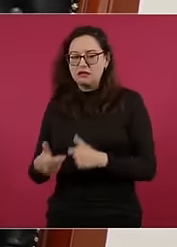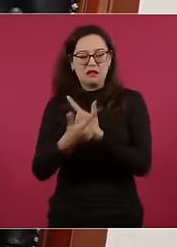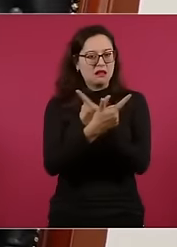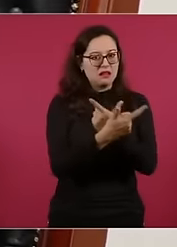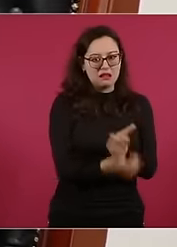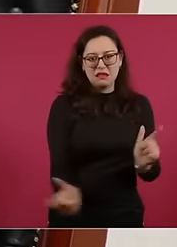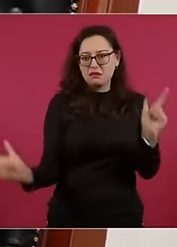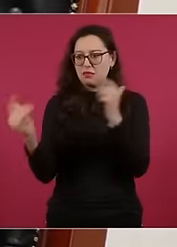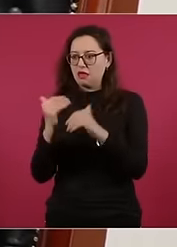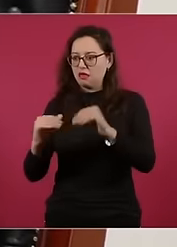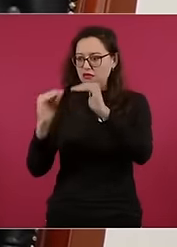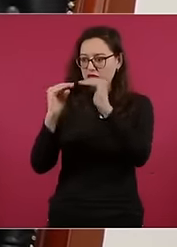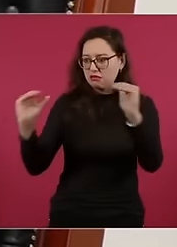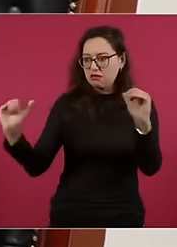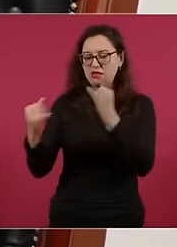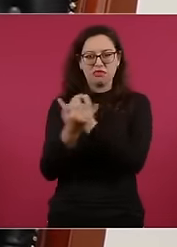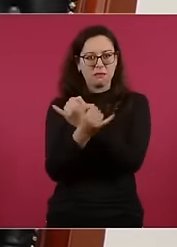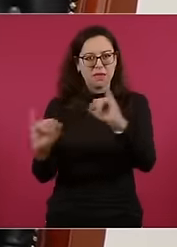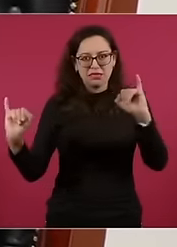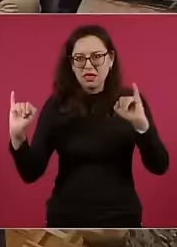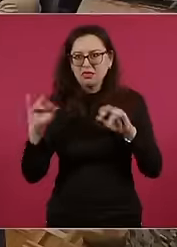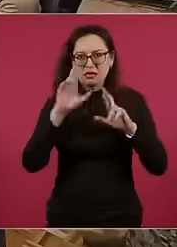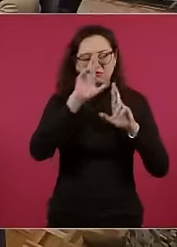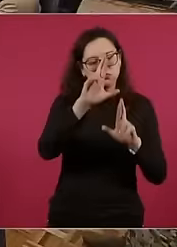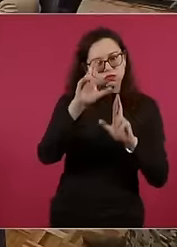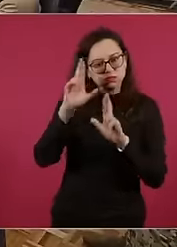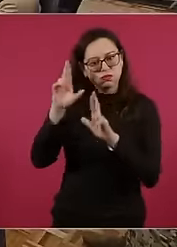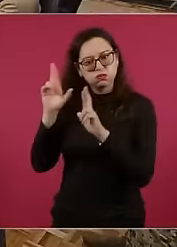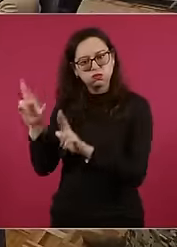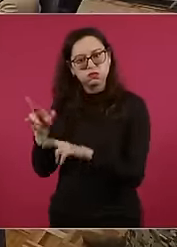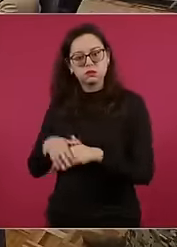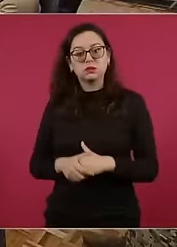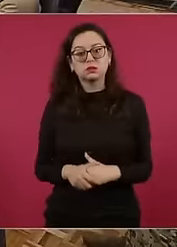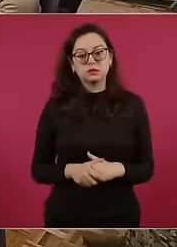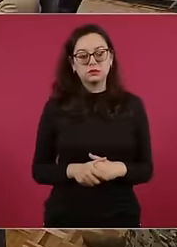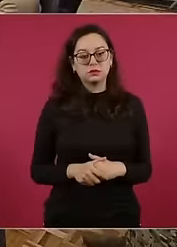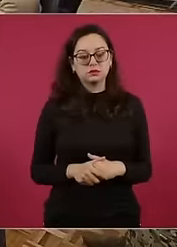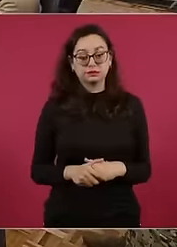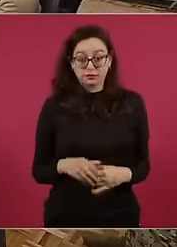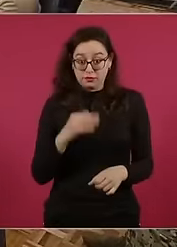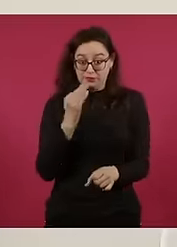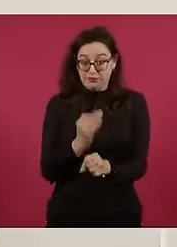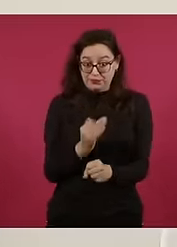Entonces, ojalá y en vez de